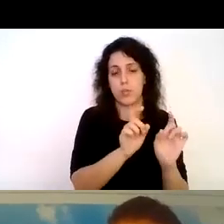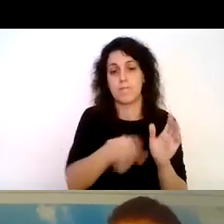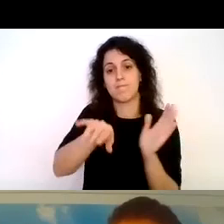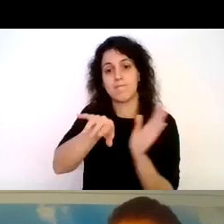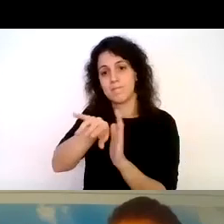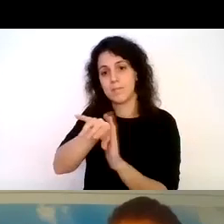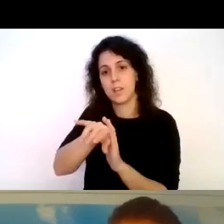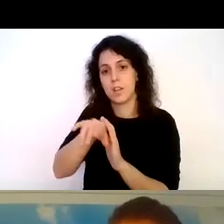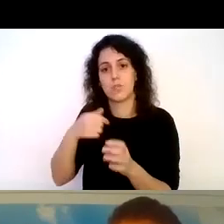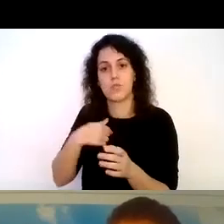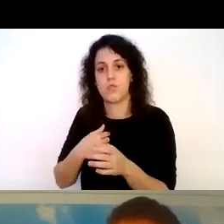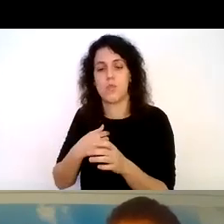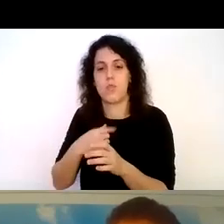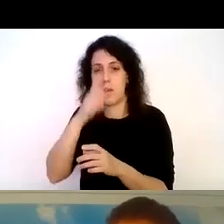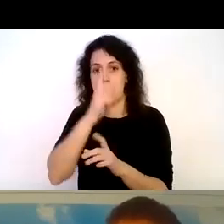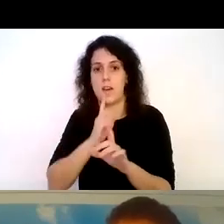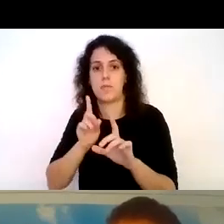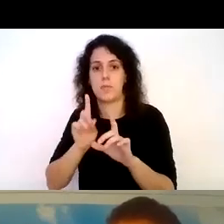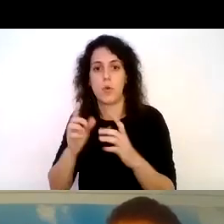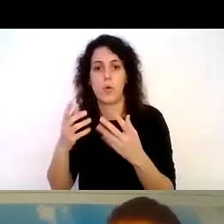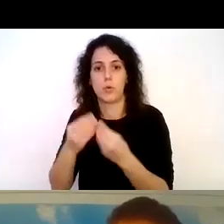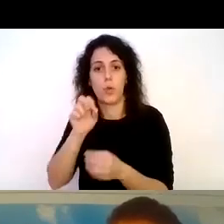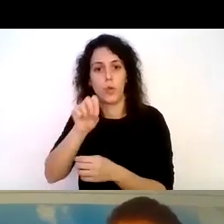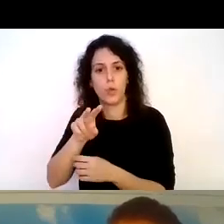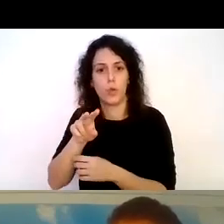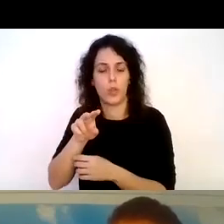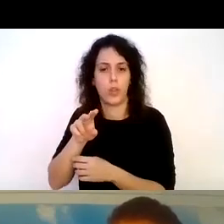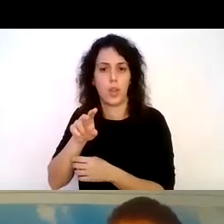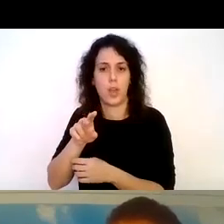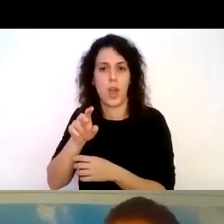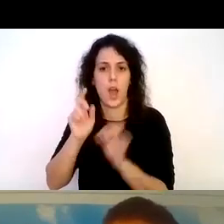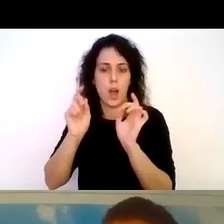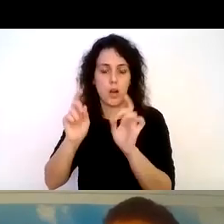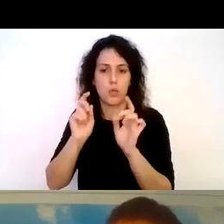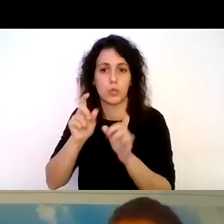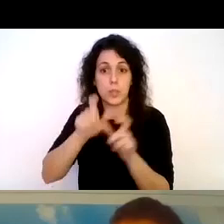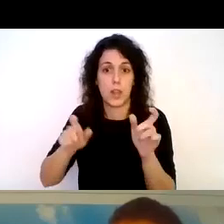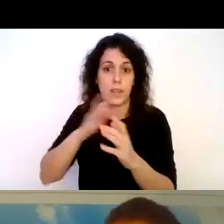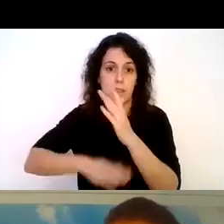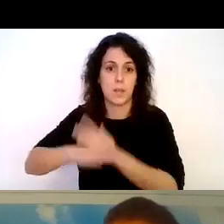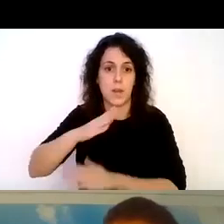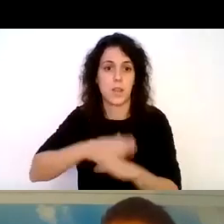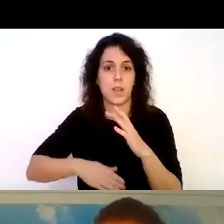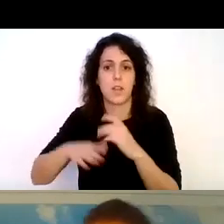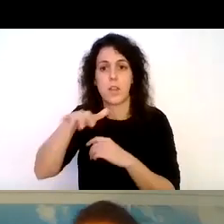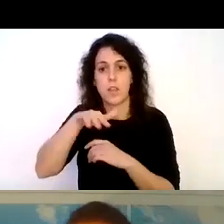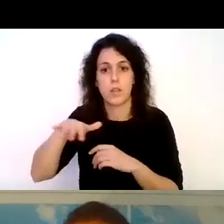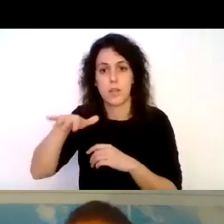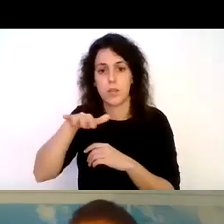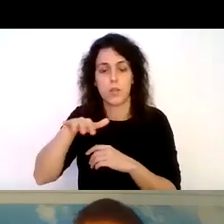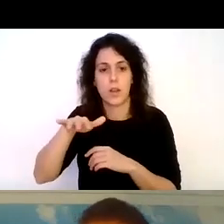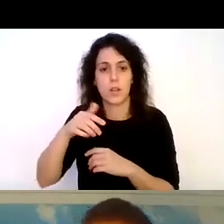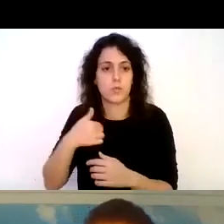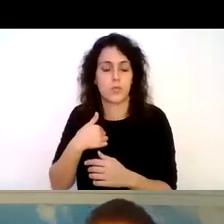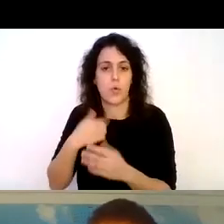junto con doce alumnos con discapacidad personas que vienen a el lugar donde yo visto